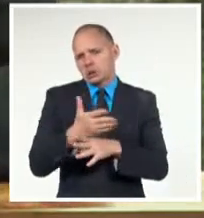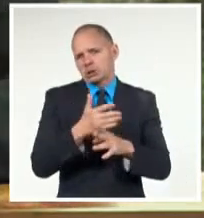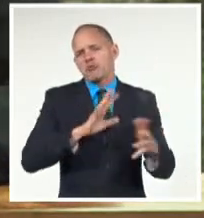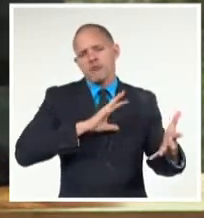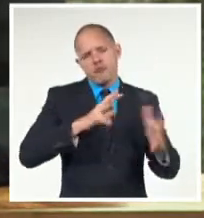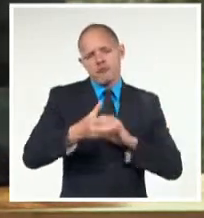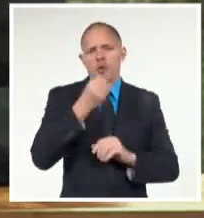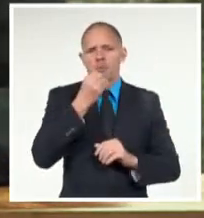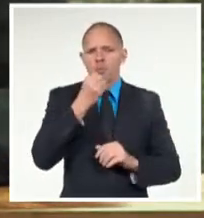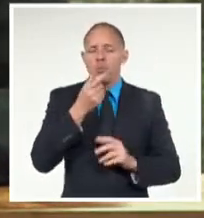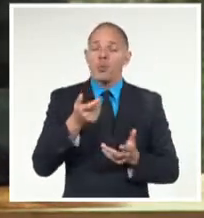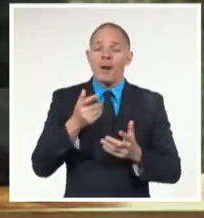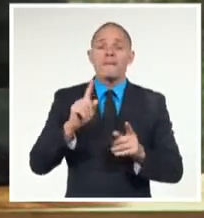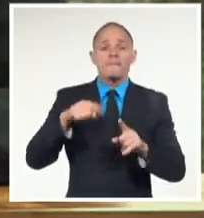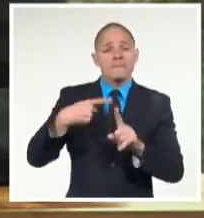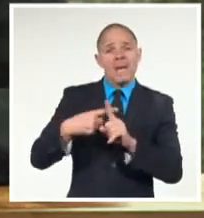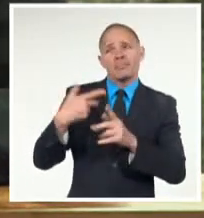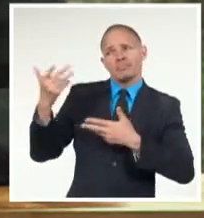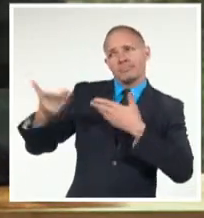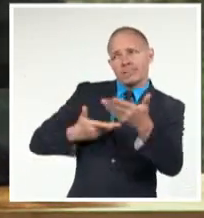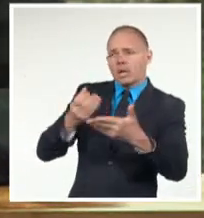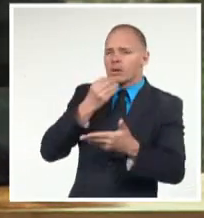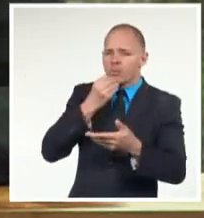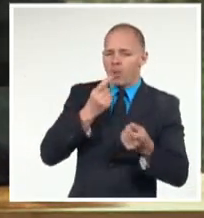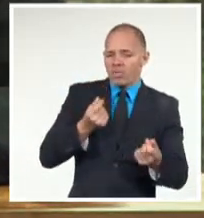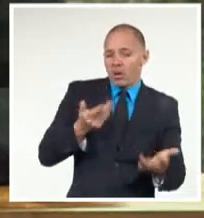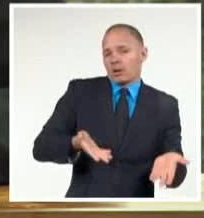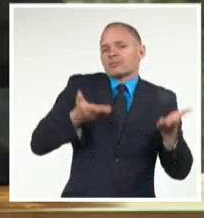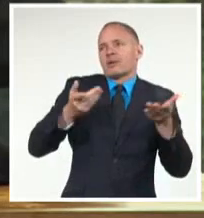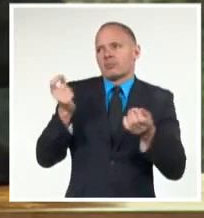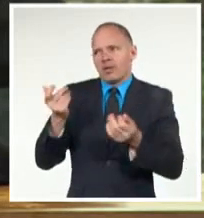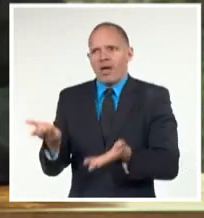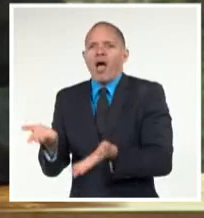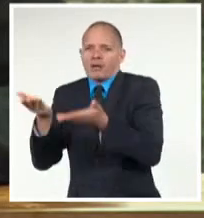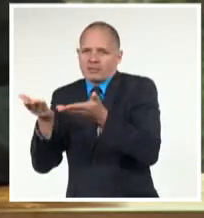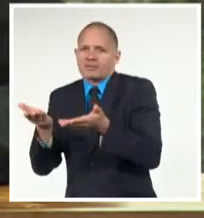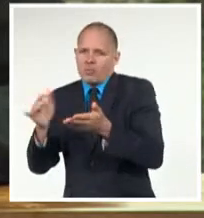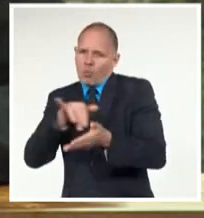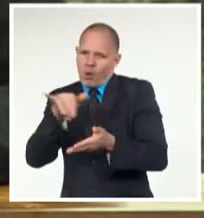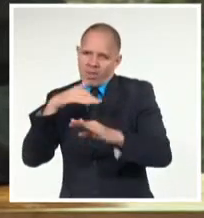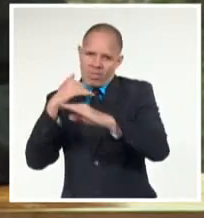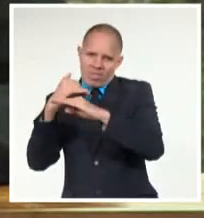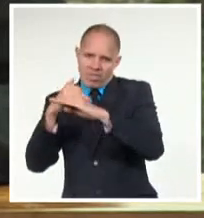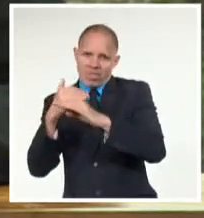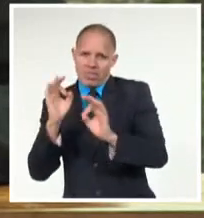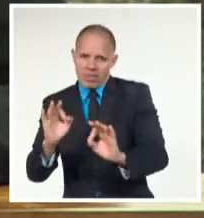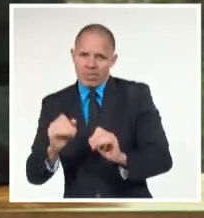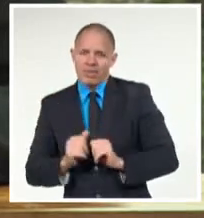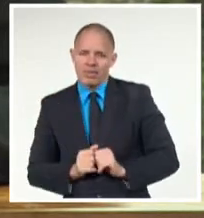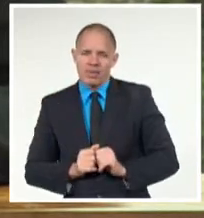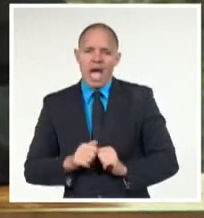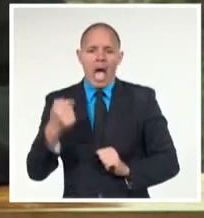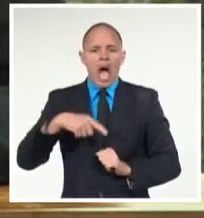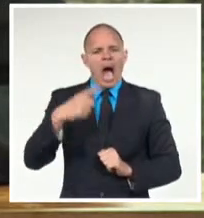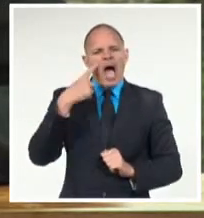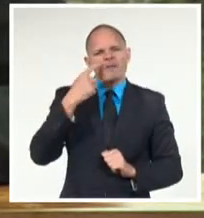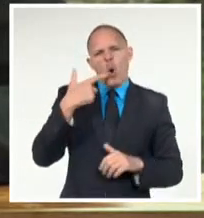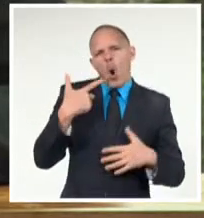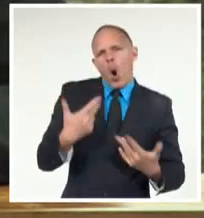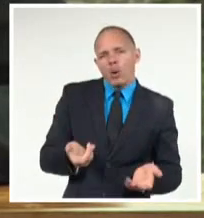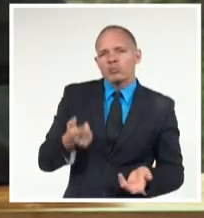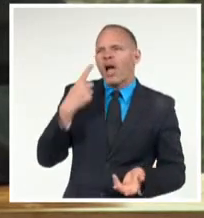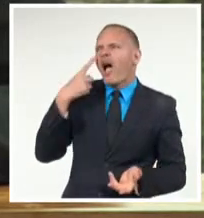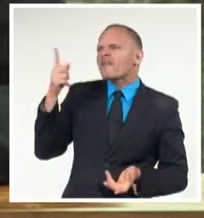de una cooperación mutuamente ventajosa. Es preciso, al mismo tiempo, conocer y aprovechar las oportunidades de